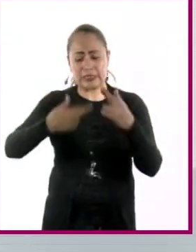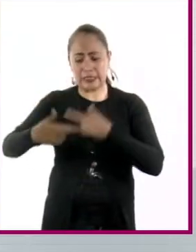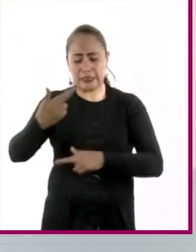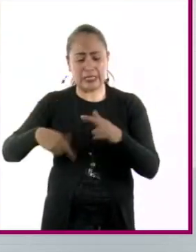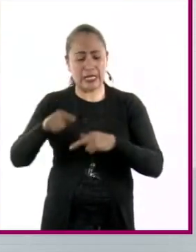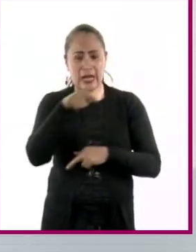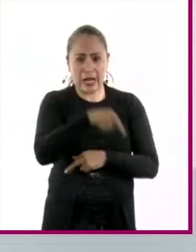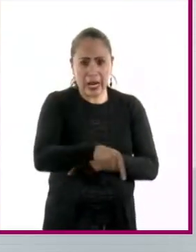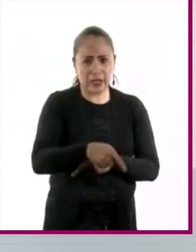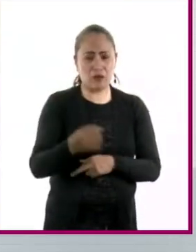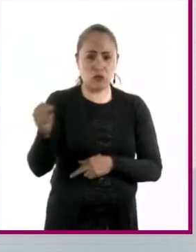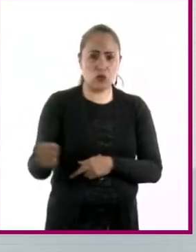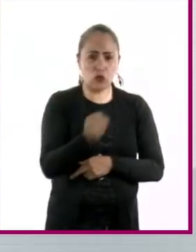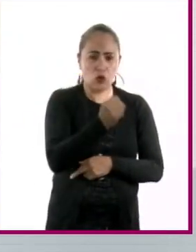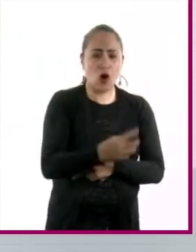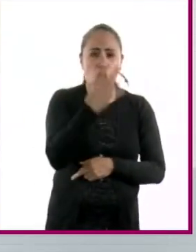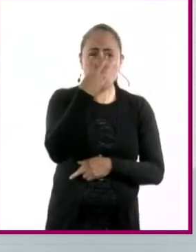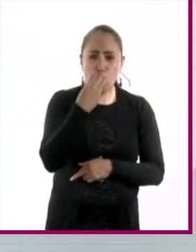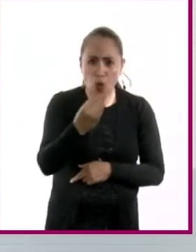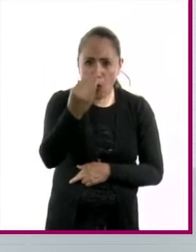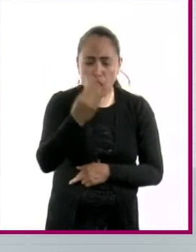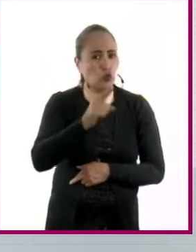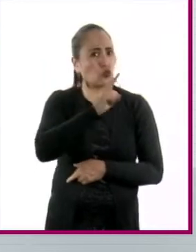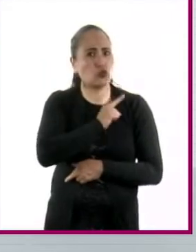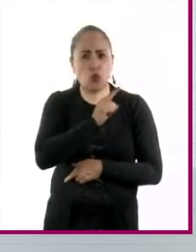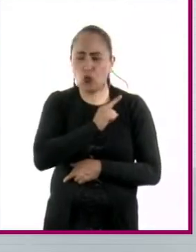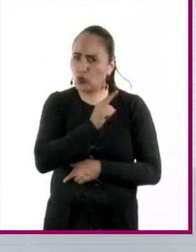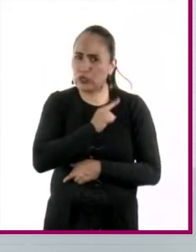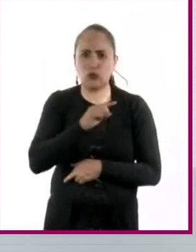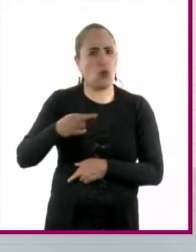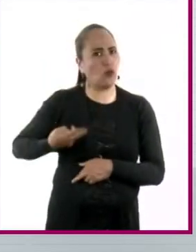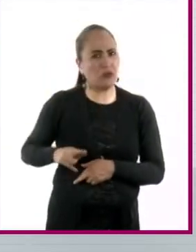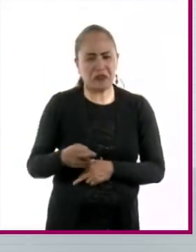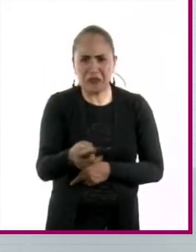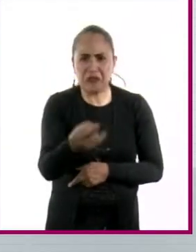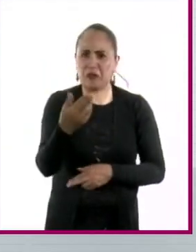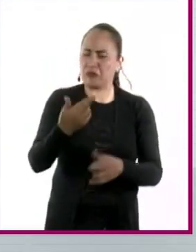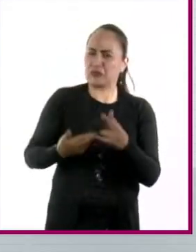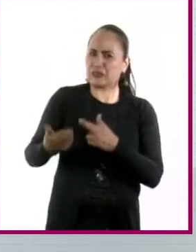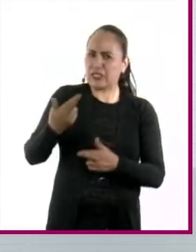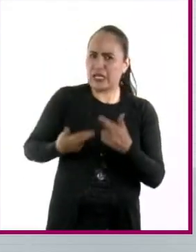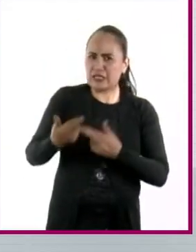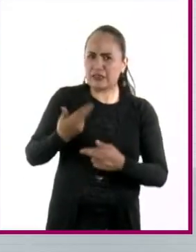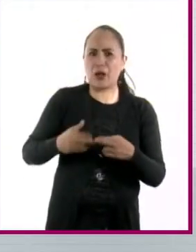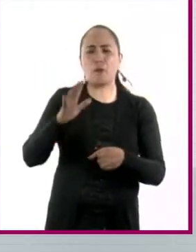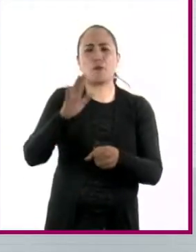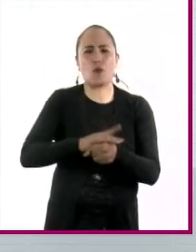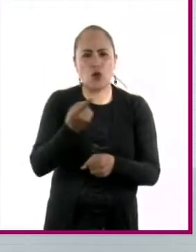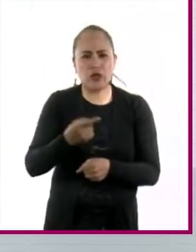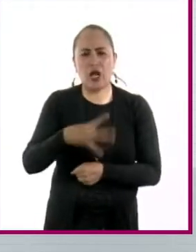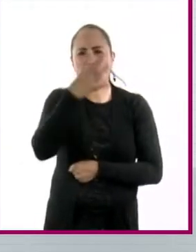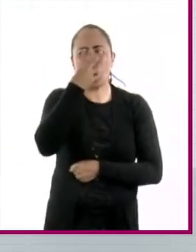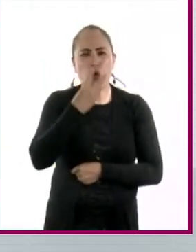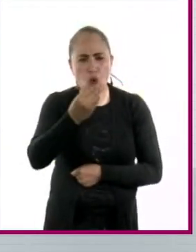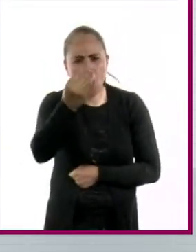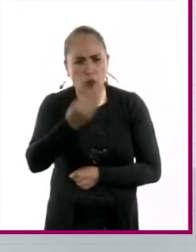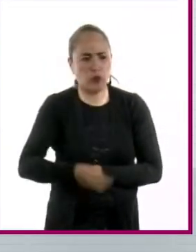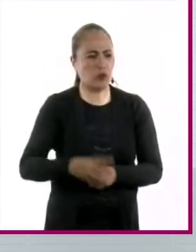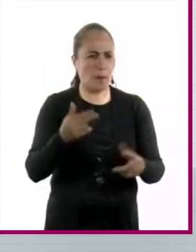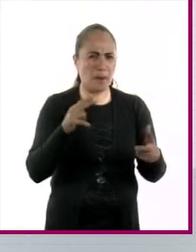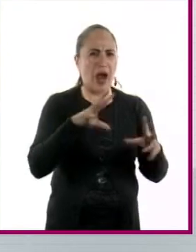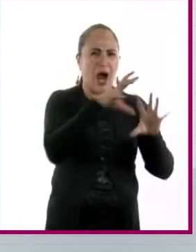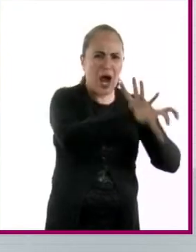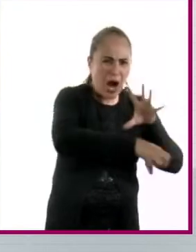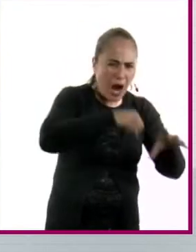restableció todo, hasta la corriente de los ríos. ¿Por qué? Porque los lobos mataban a los alces y los